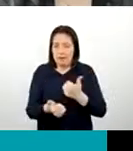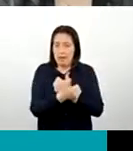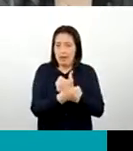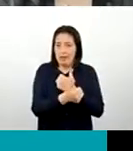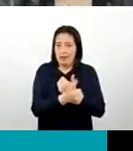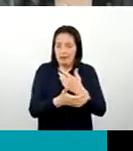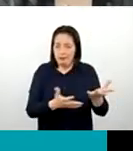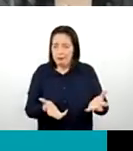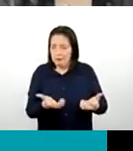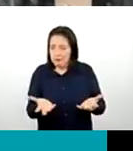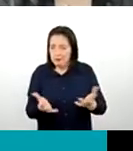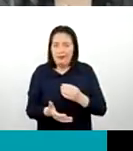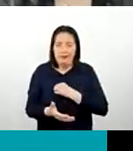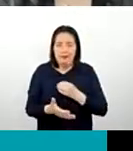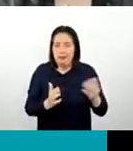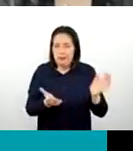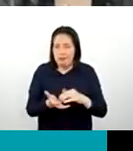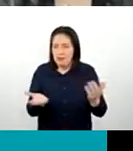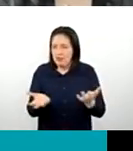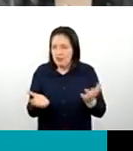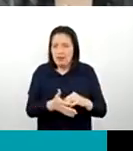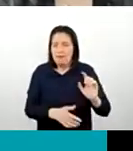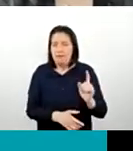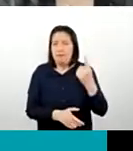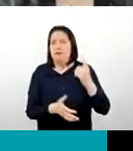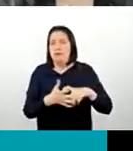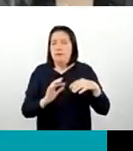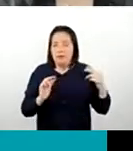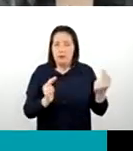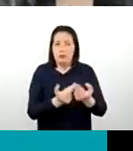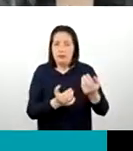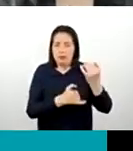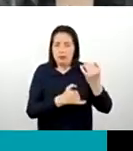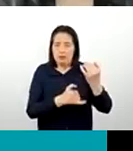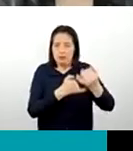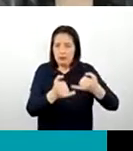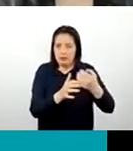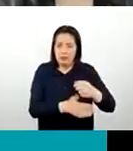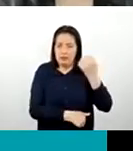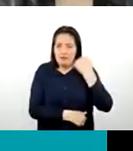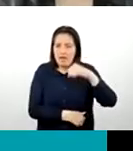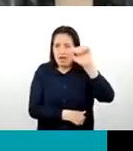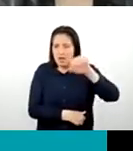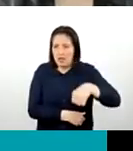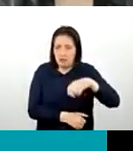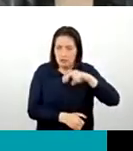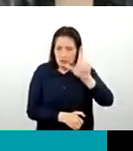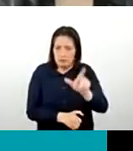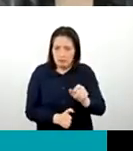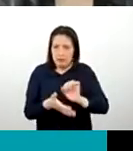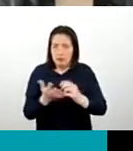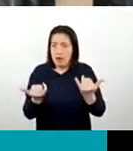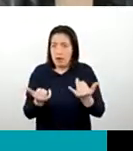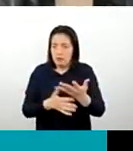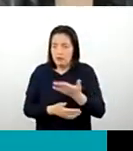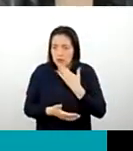alma y más, desarrollado en el marco de la primera rueda interregional Destino Sur. Para el desarrollo de este tema nos acompaña